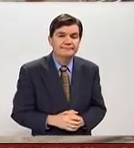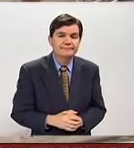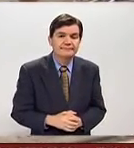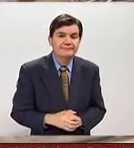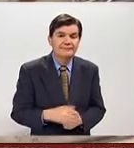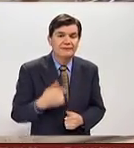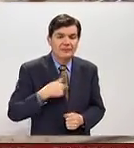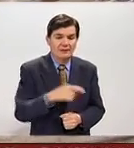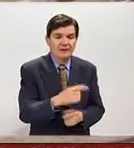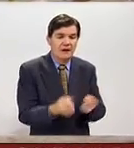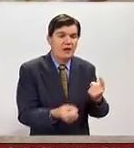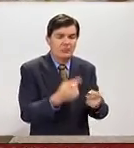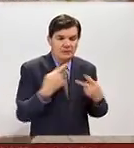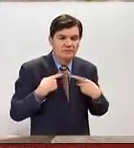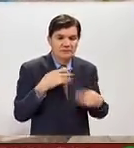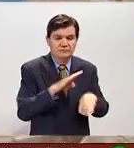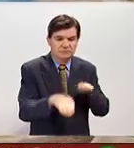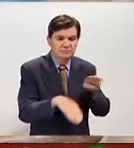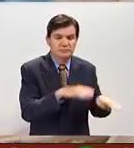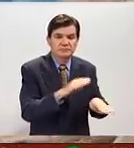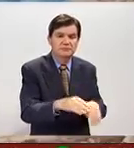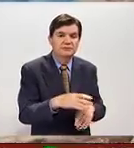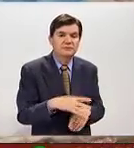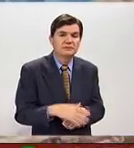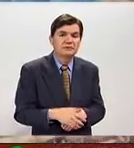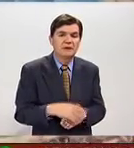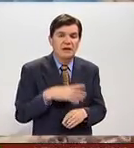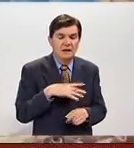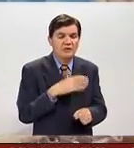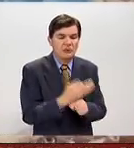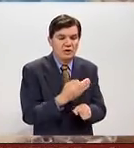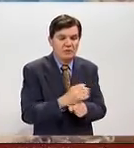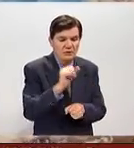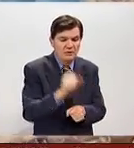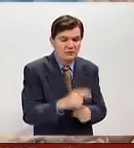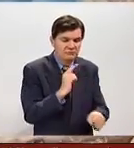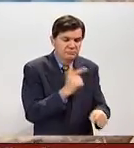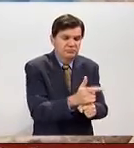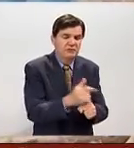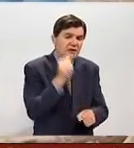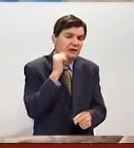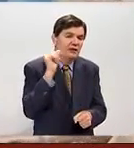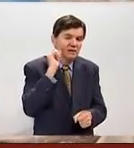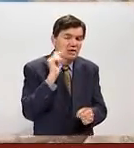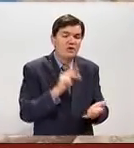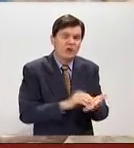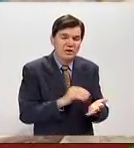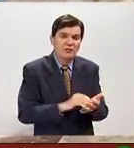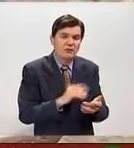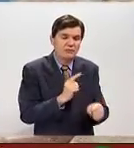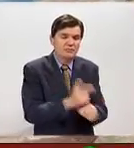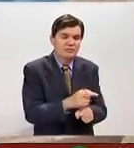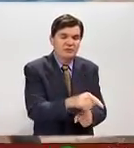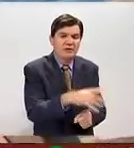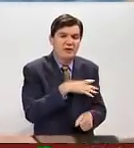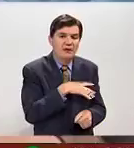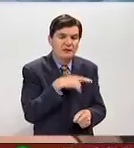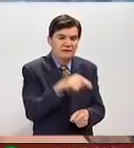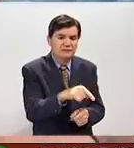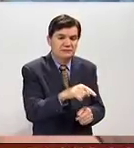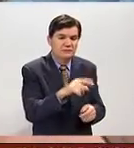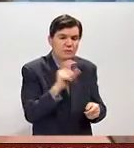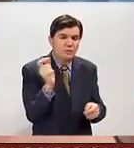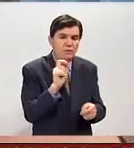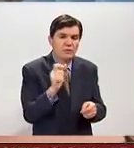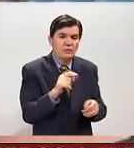Aquí murieron algunas personas. Sí. Creo que hasta hoy día encontraron algo. Ayer creo que encontraron una justo en